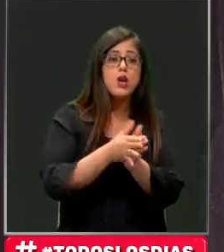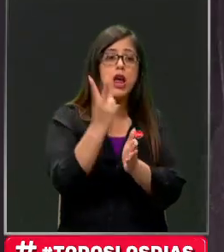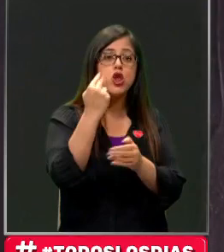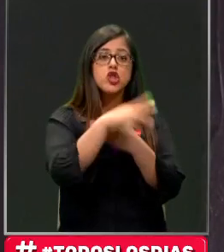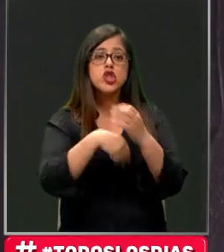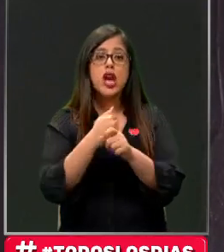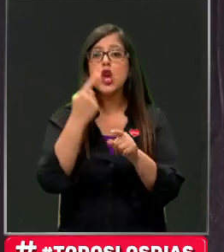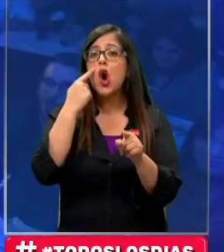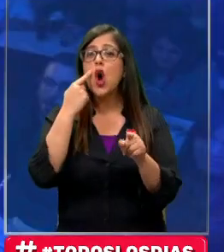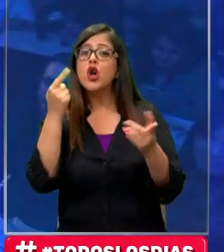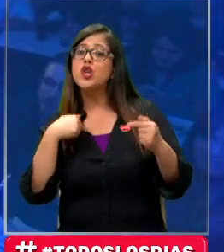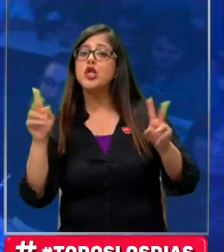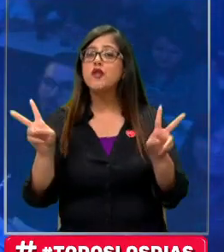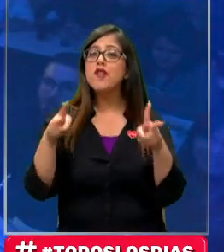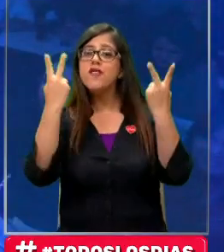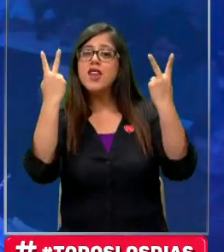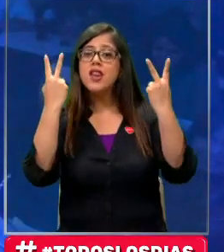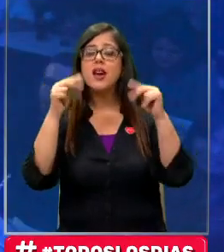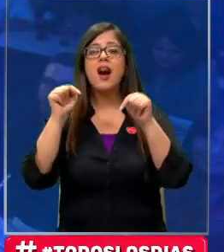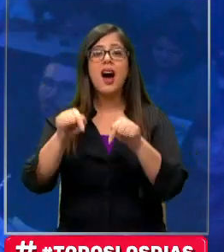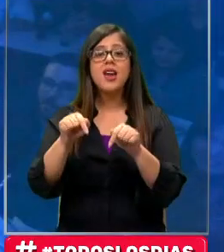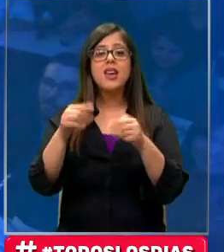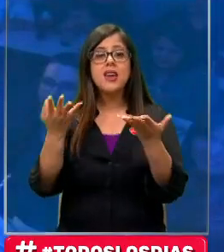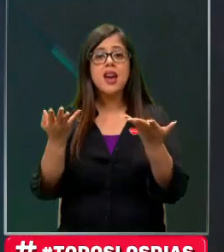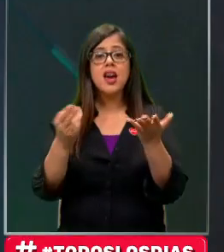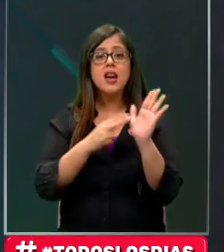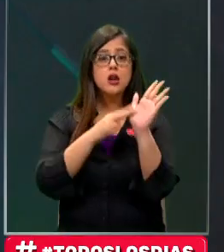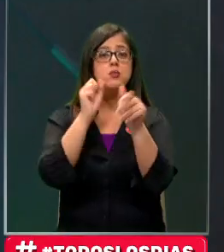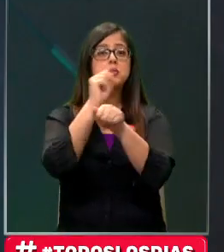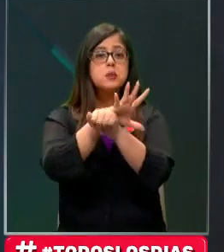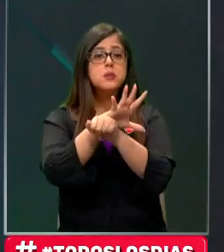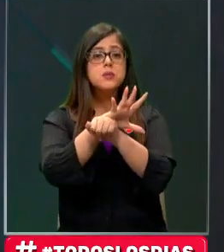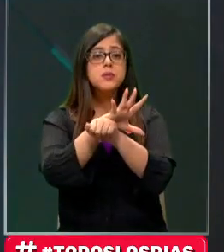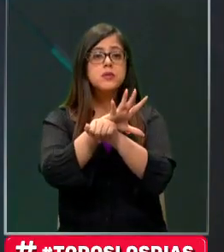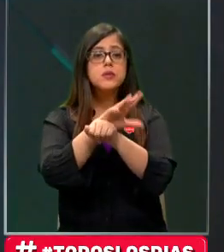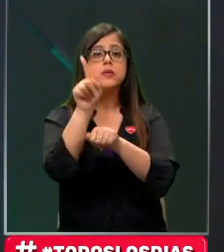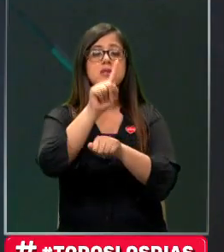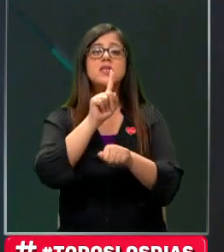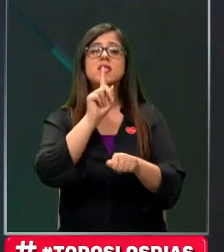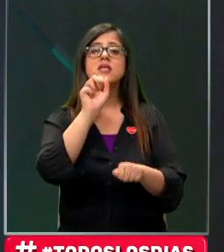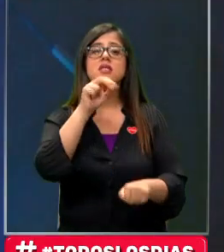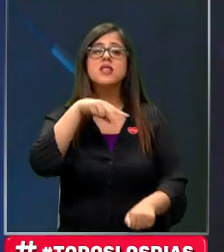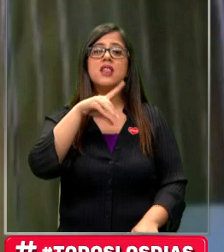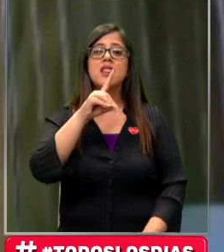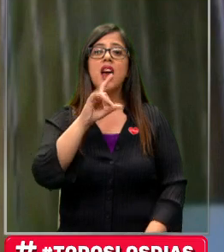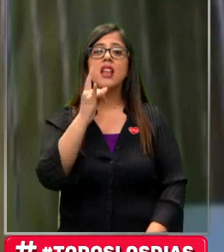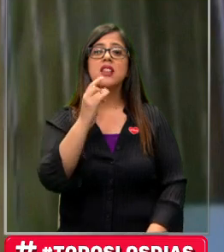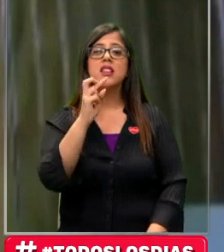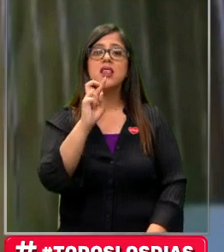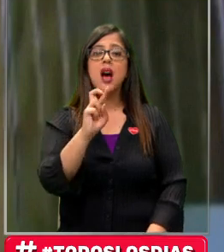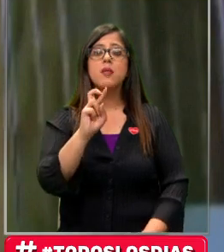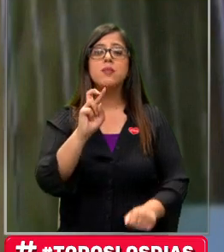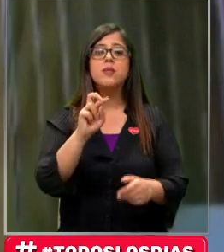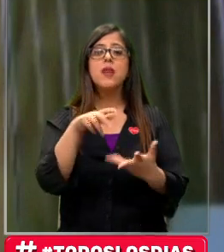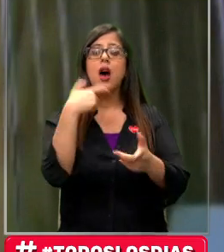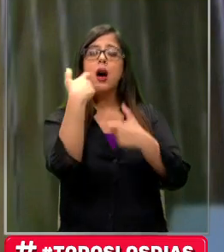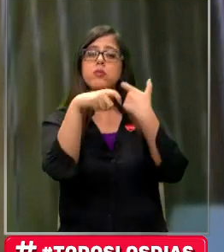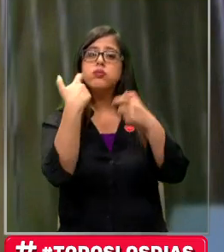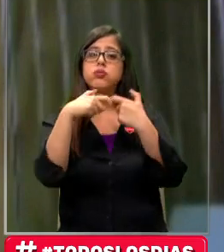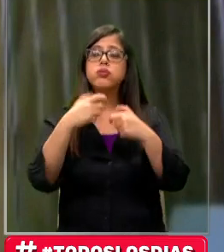El stand-up para mí son como rutinas o historias de humor que te hacen único y por eso la gente